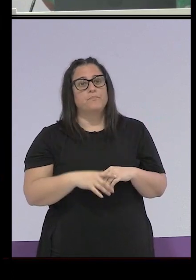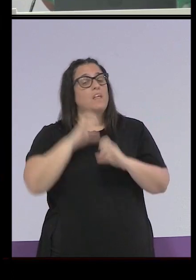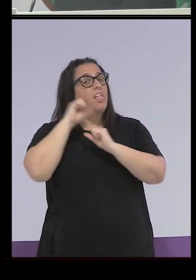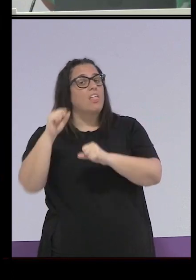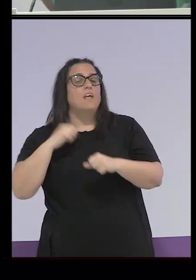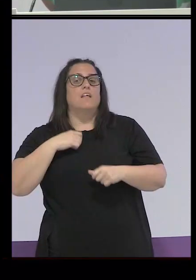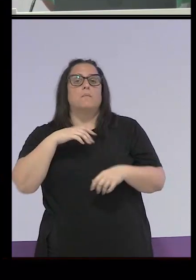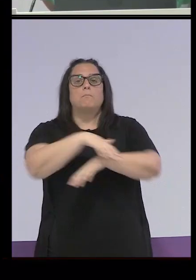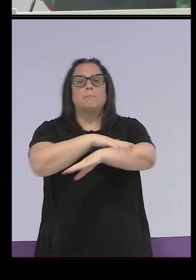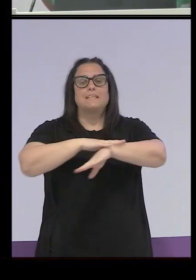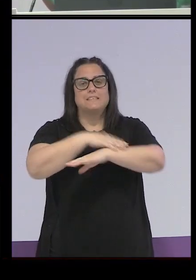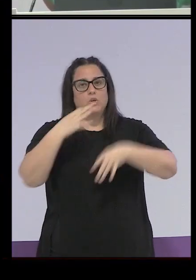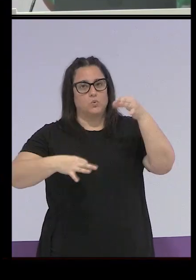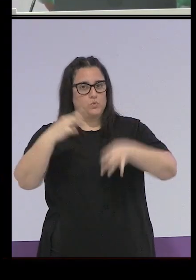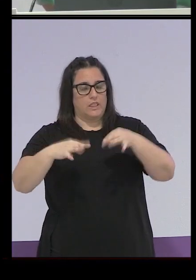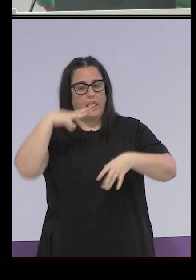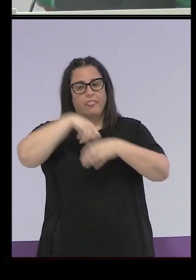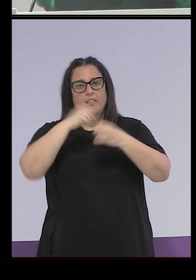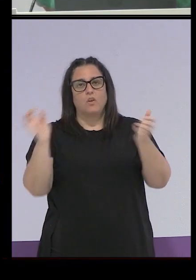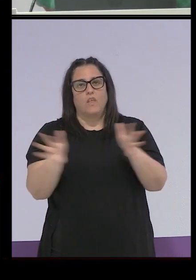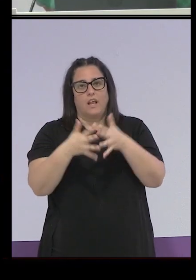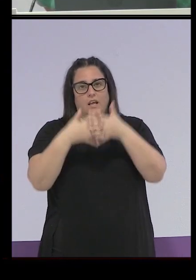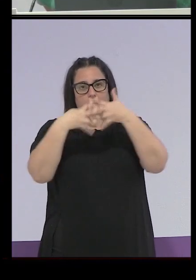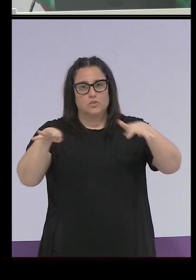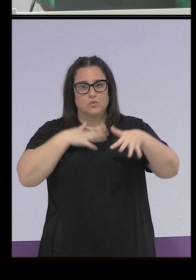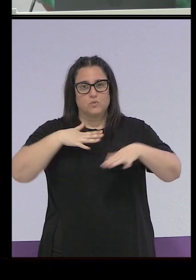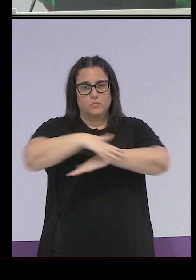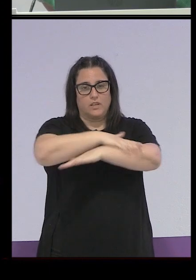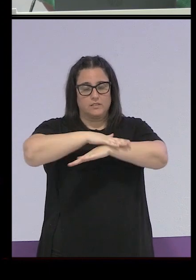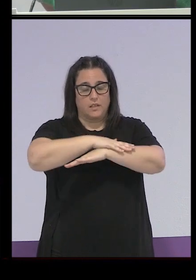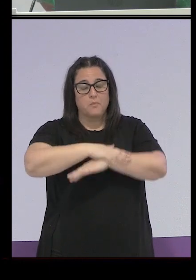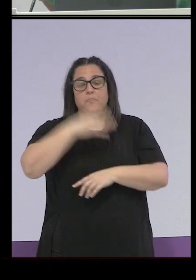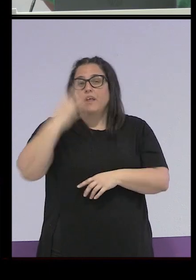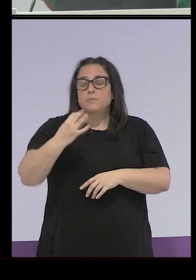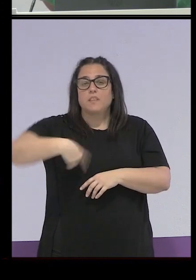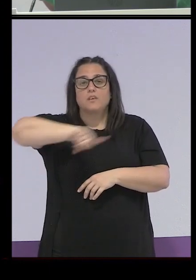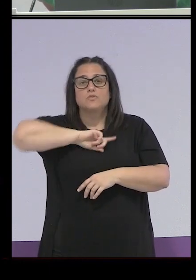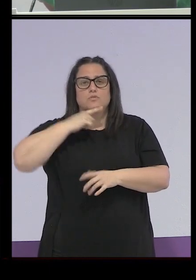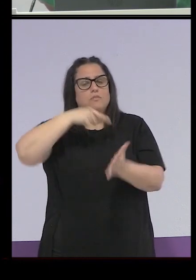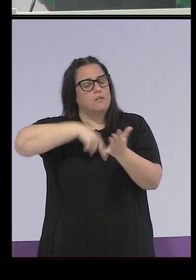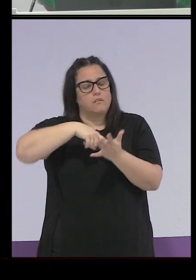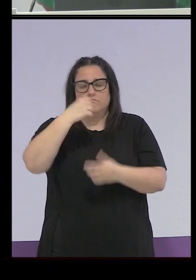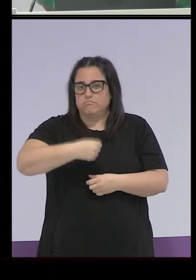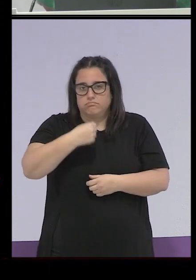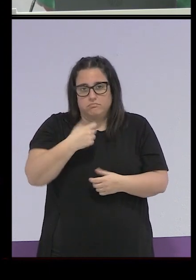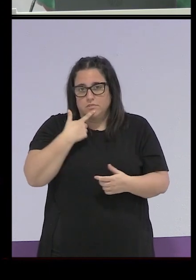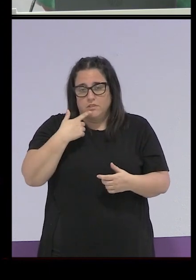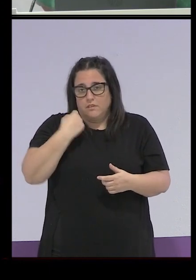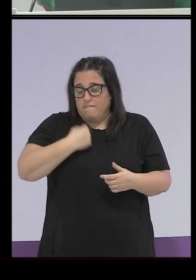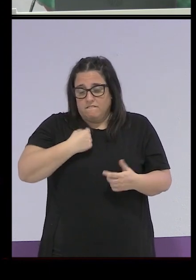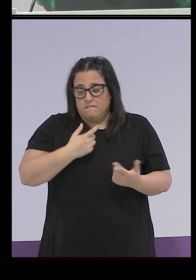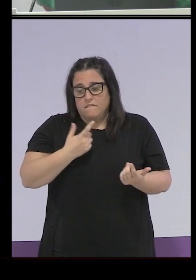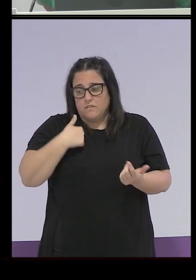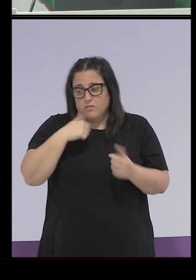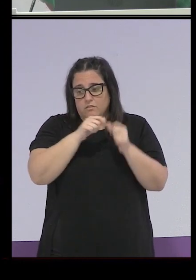Justicia, era parte de la estructura del Estado. Es verdad que nos hemos empeñado mucho y nos seguimos empeñando, yo lo voy a hacer también a lo largo de la